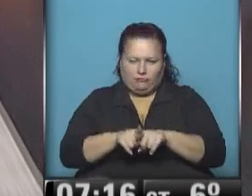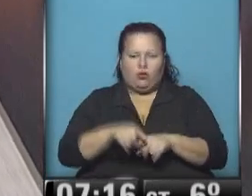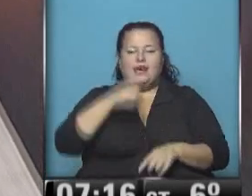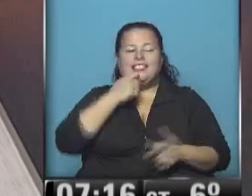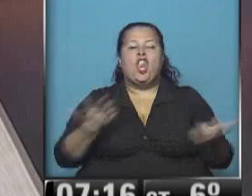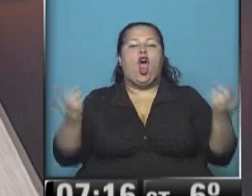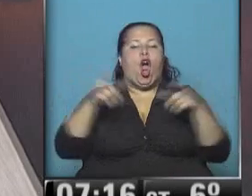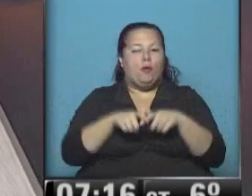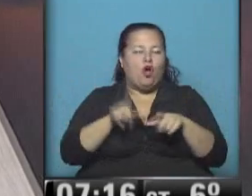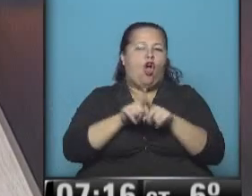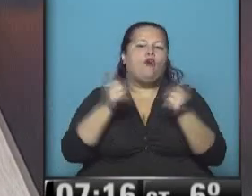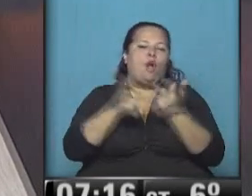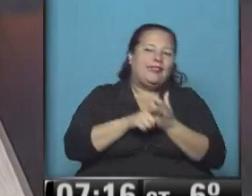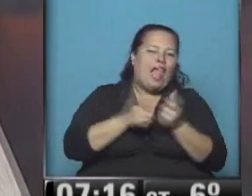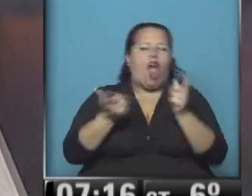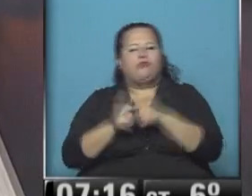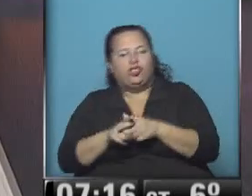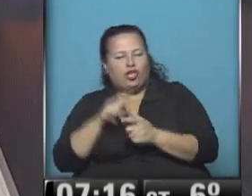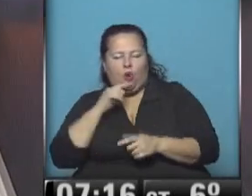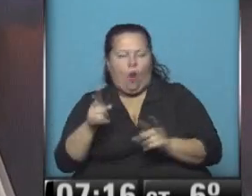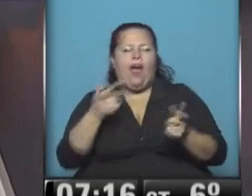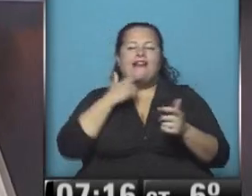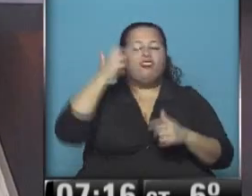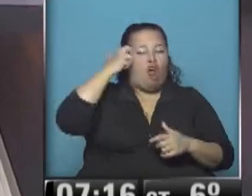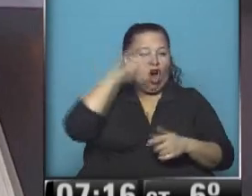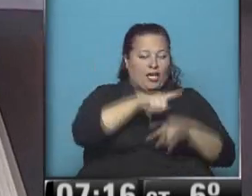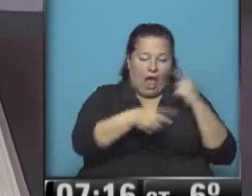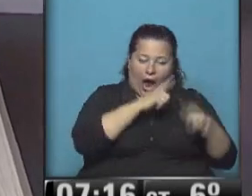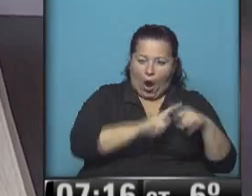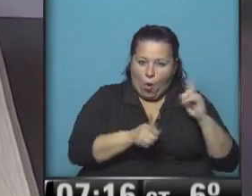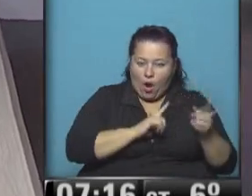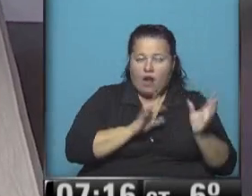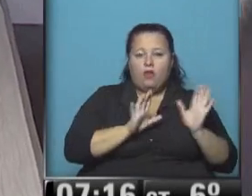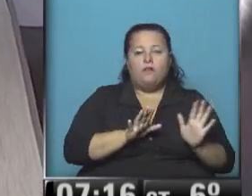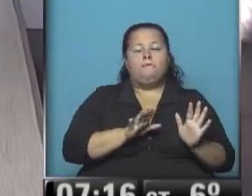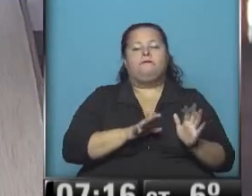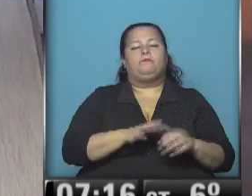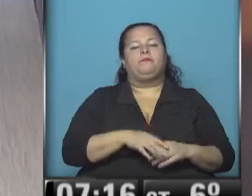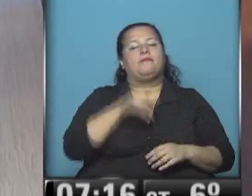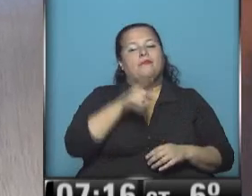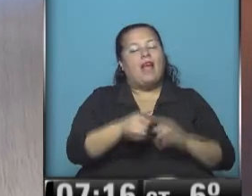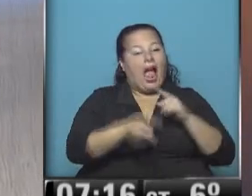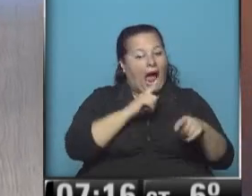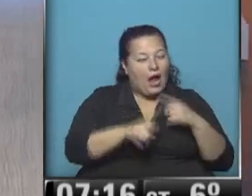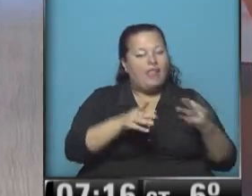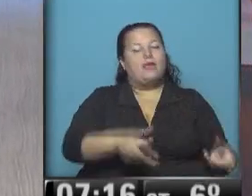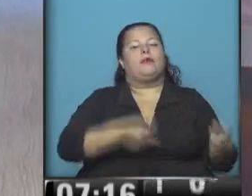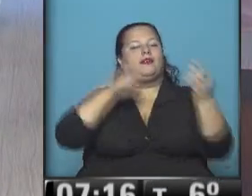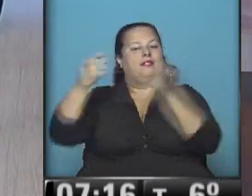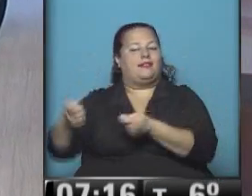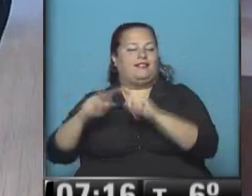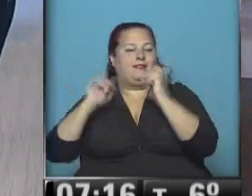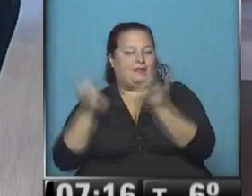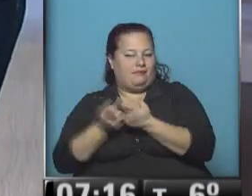en el comité, en el Capitolio, se ponen de acuerdo en algo, ese acuerdo luego se traslada al